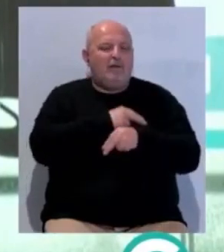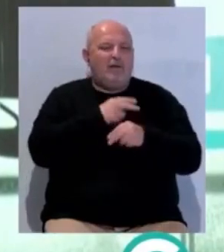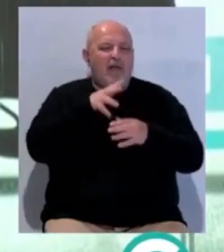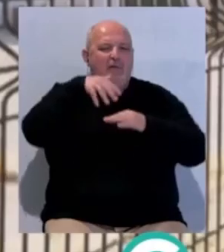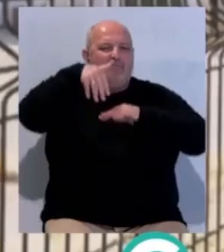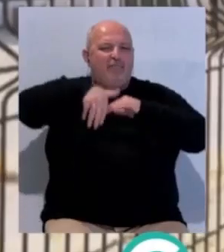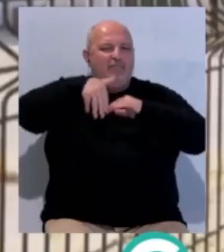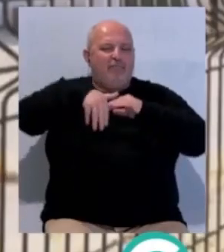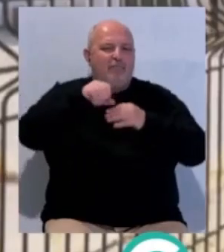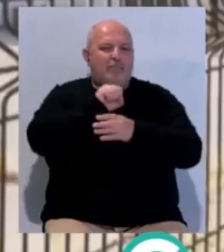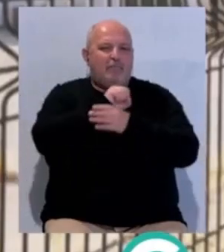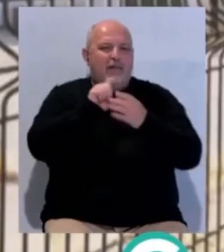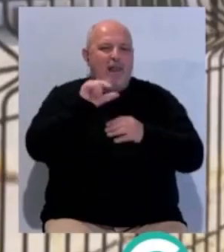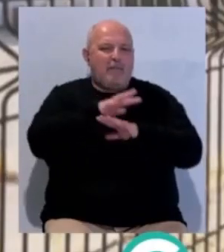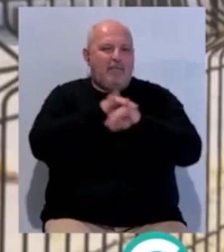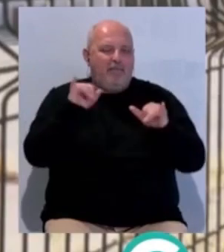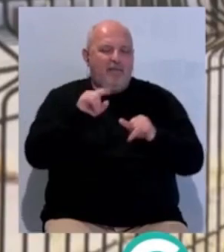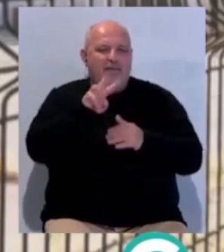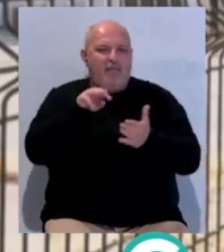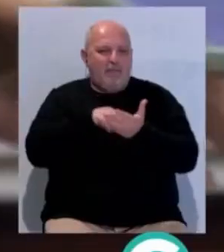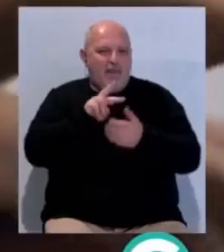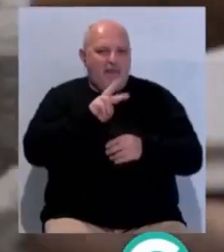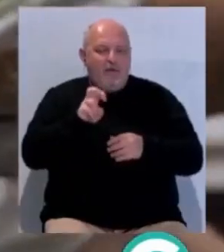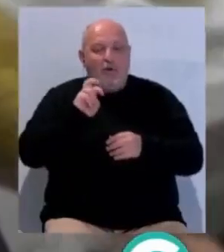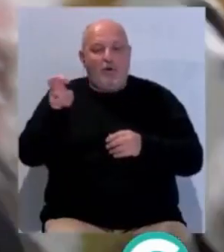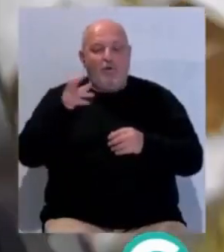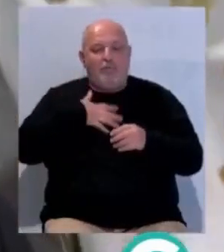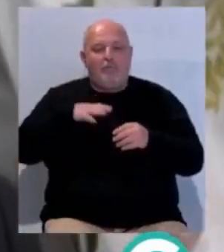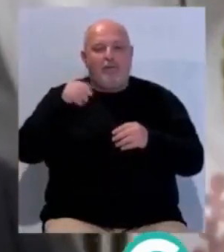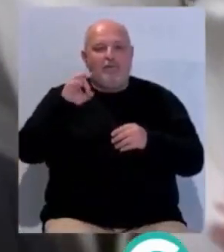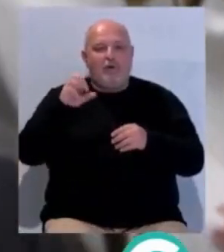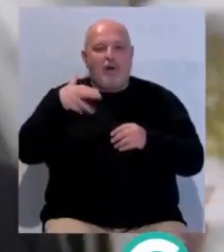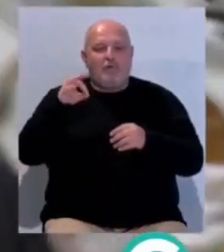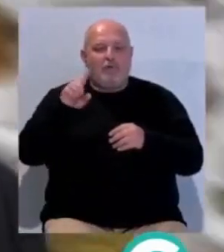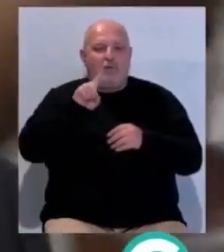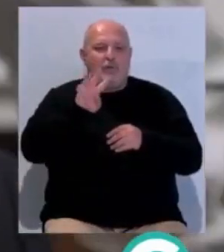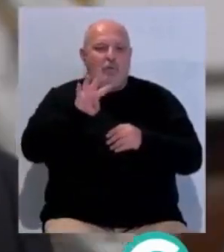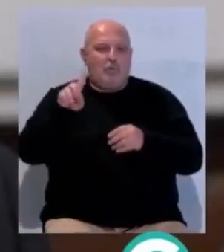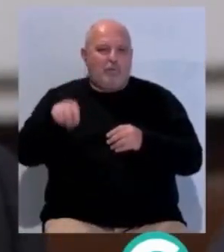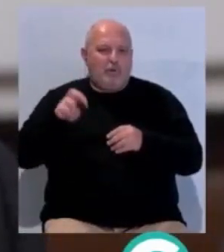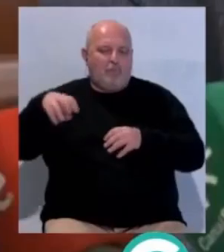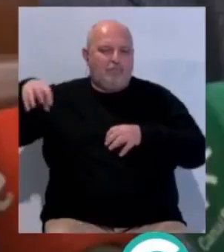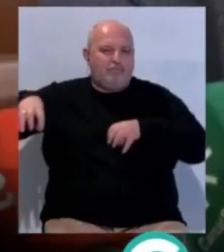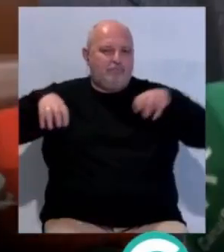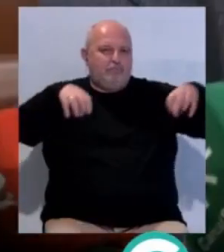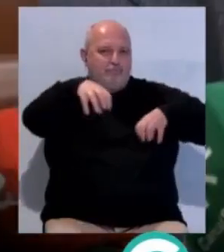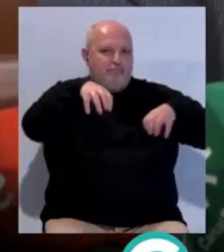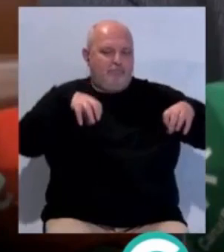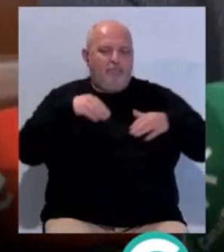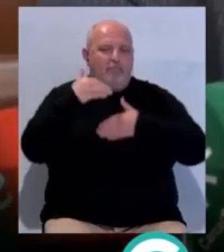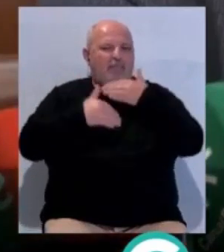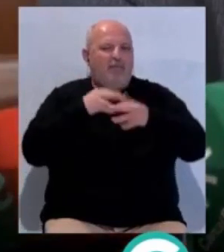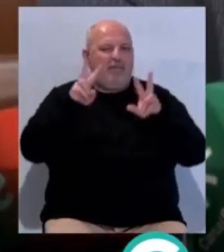filtraciones en el pabellón Clapaz por 13.000 euros y el náutico por 144.000 euros. Muy importantes para seguir